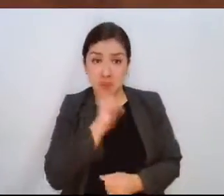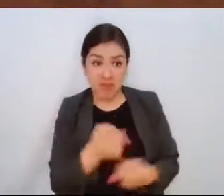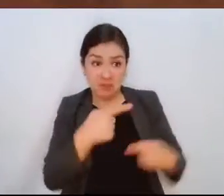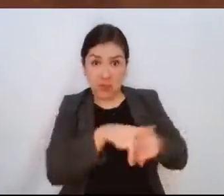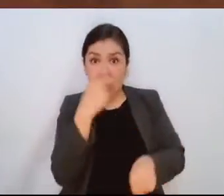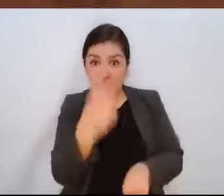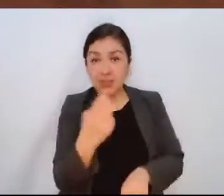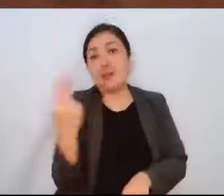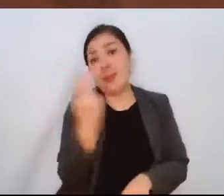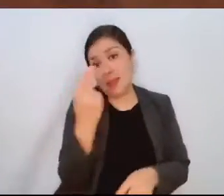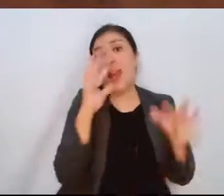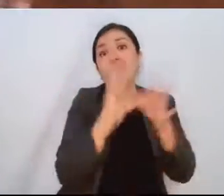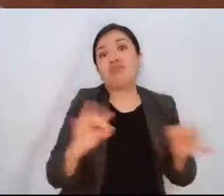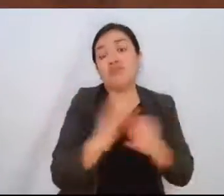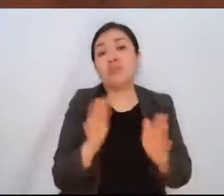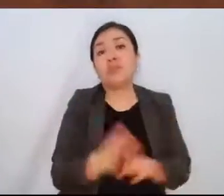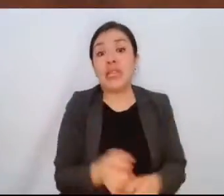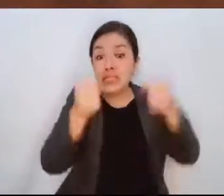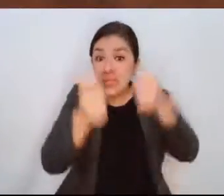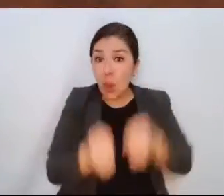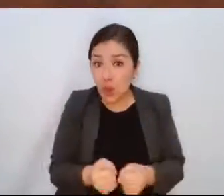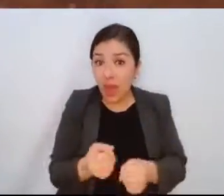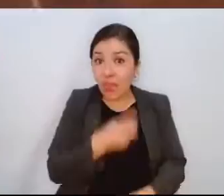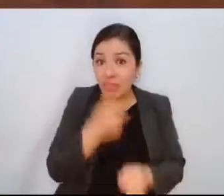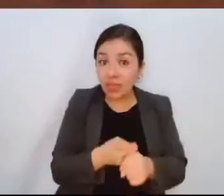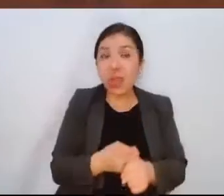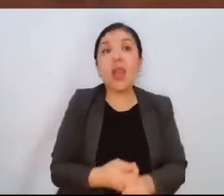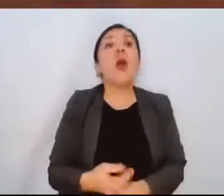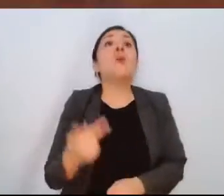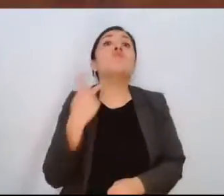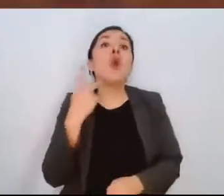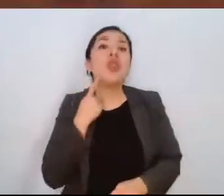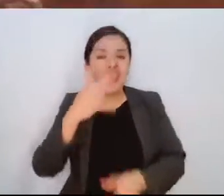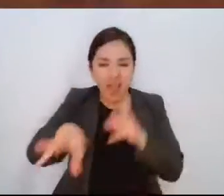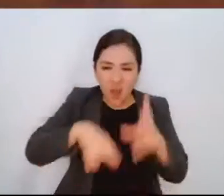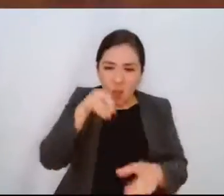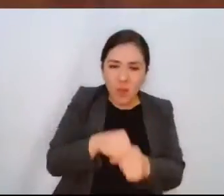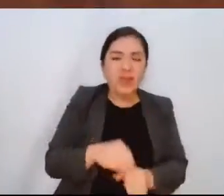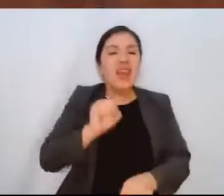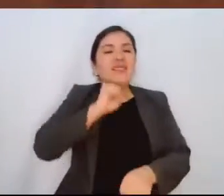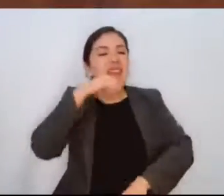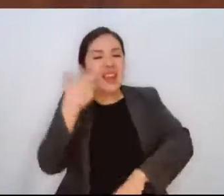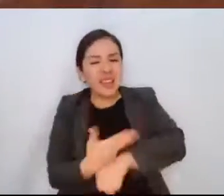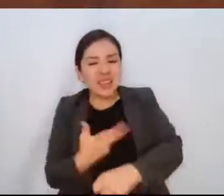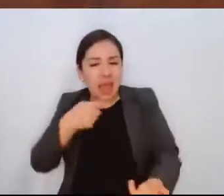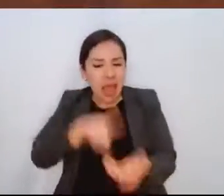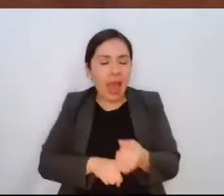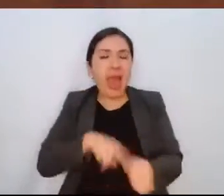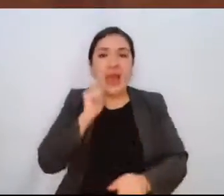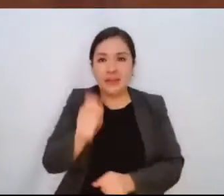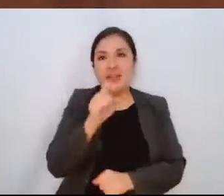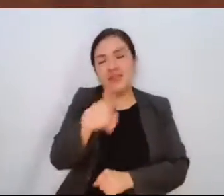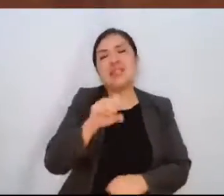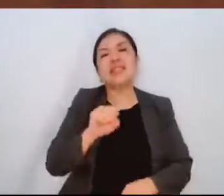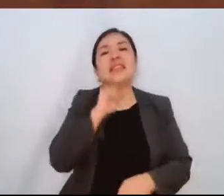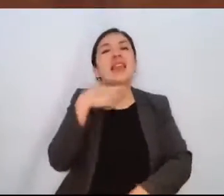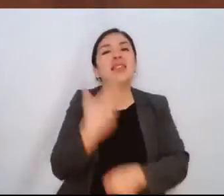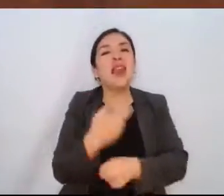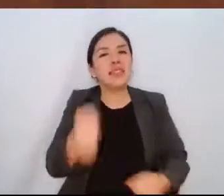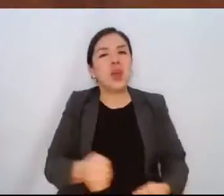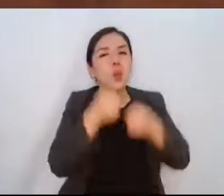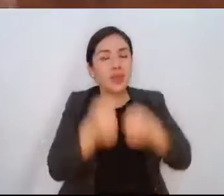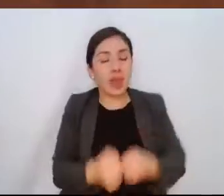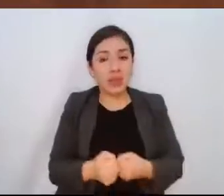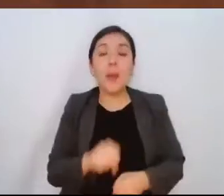hablar, si hablamos de seguridad, si hablamos de políticas transversales, si hablamos de secretarías involucradas como la Secretaría de Seguridad, la Fiscalía